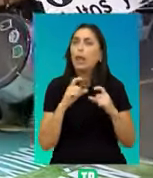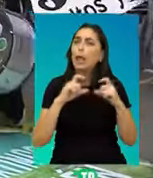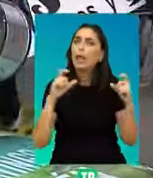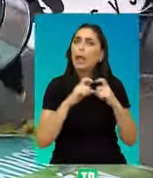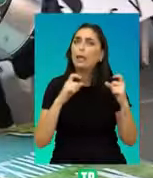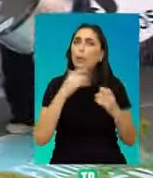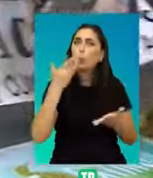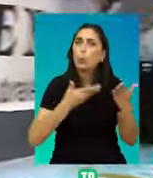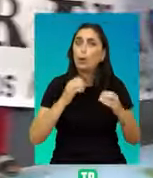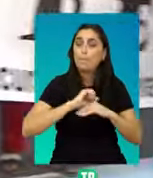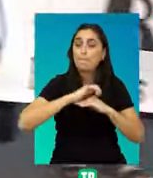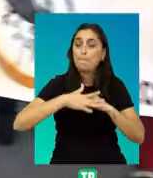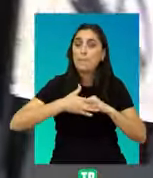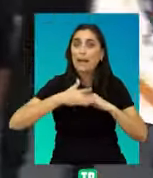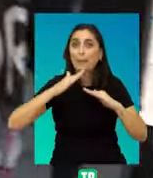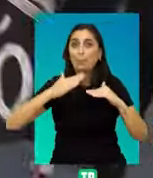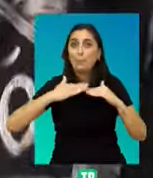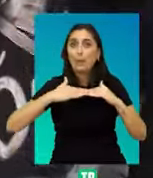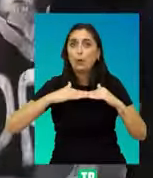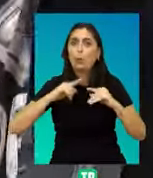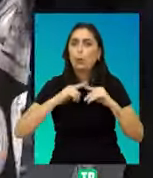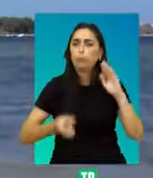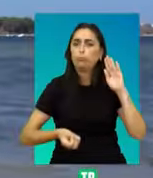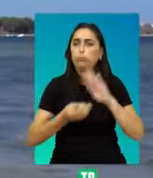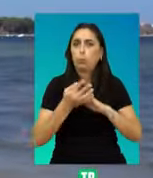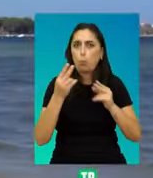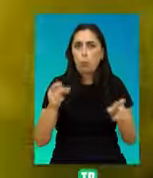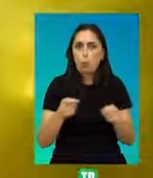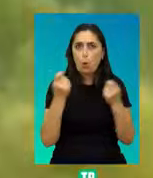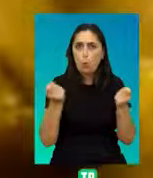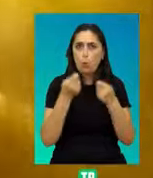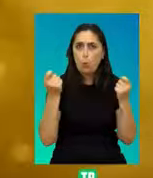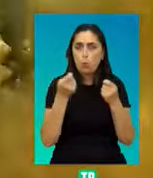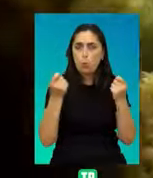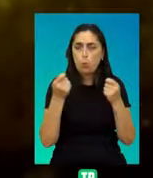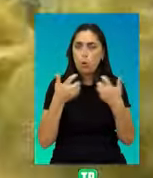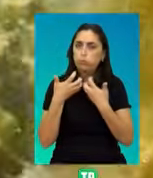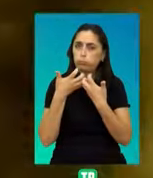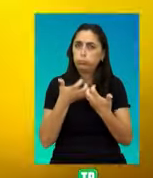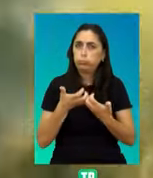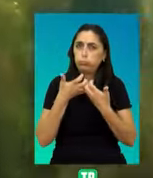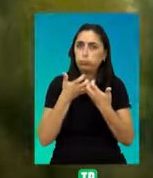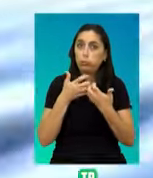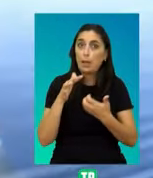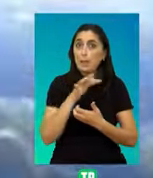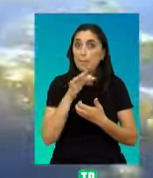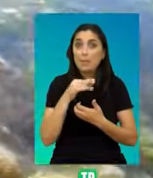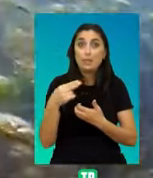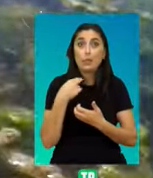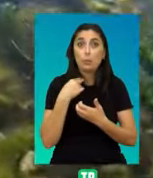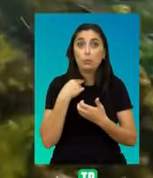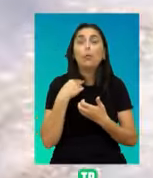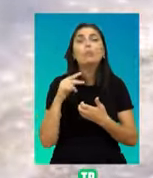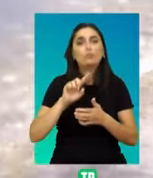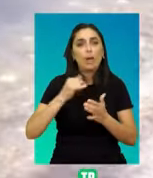jurídica al Mar Menor como resultado de una iniciativa legislativa popular que fue refrendada por los diputados y hecha ley. O